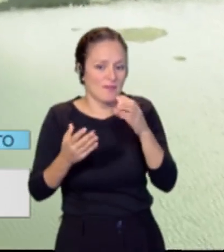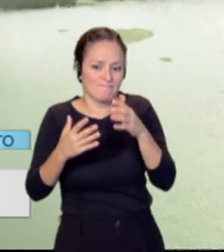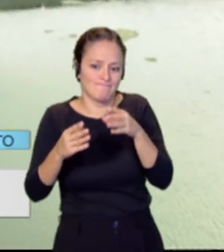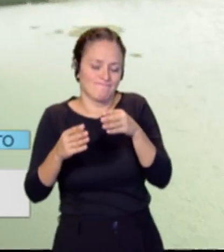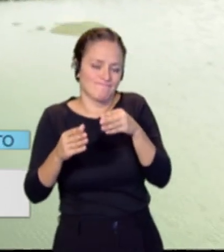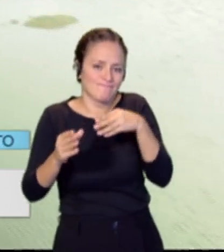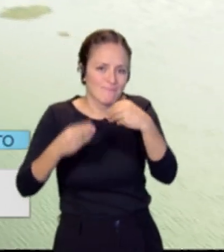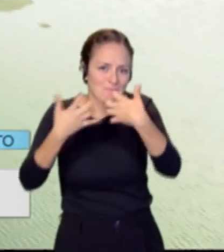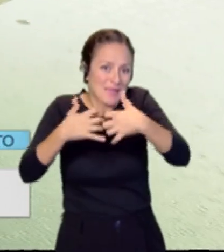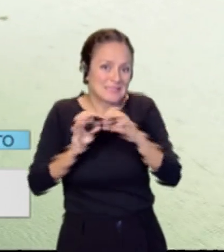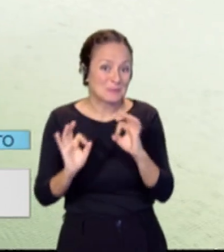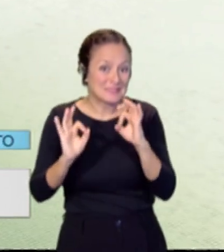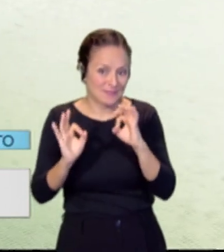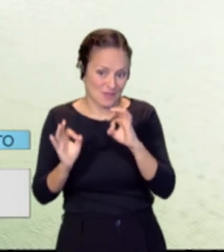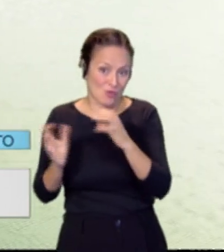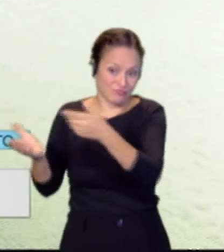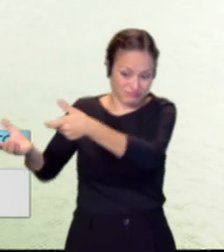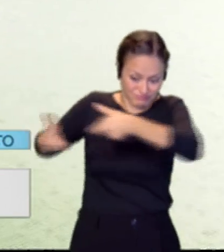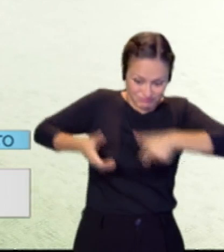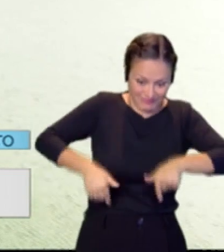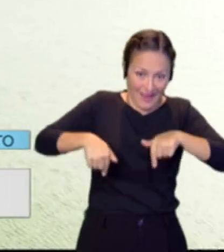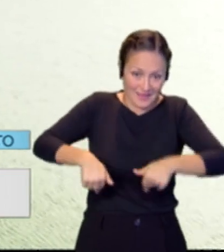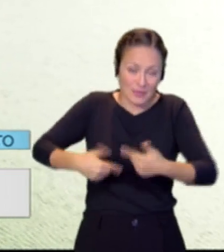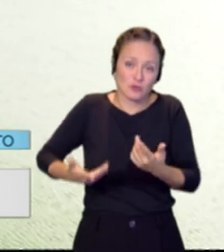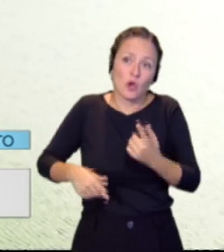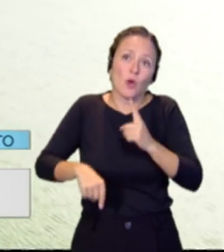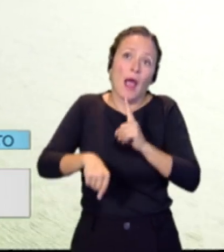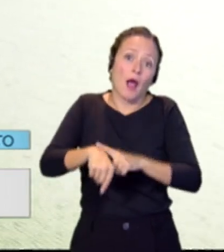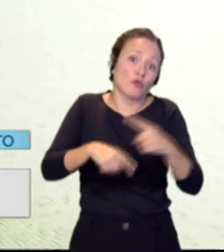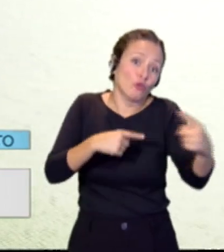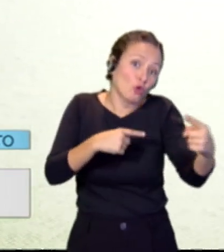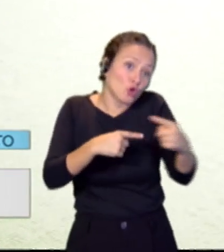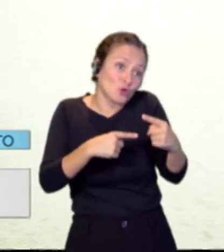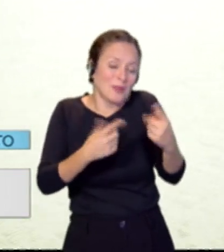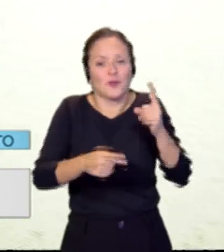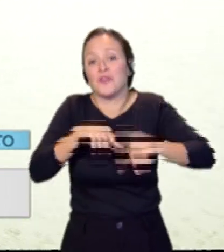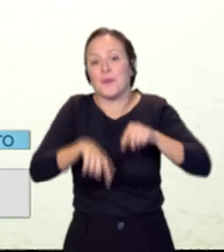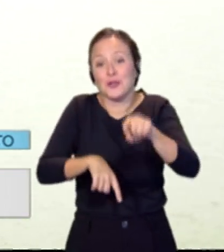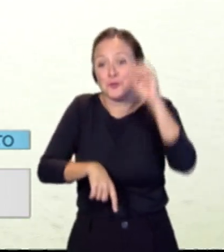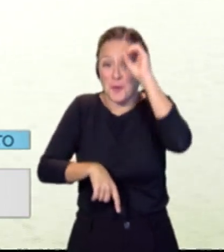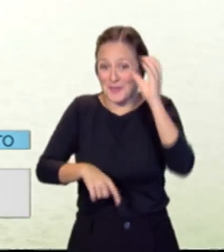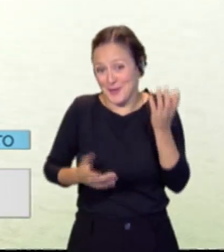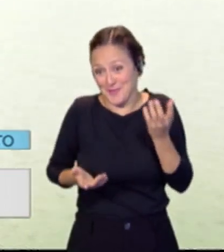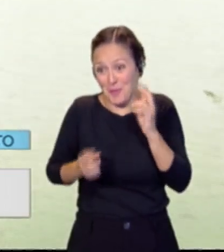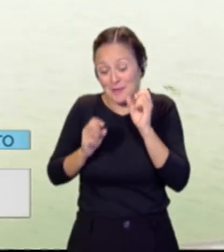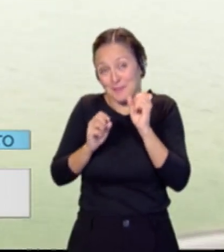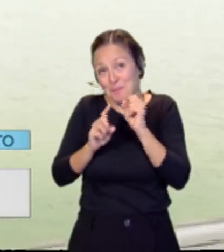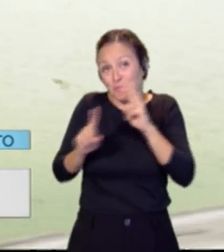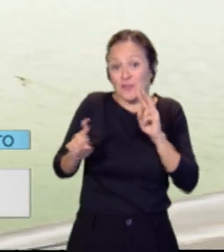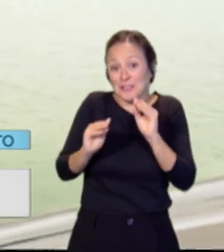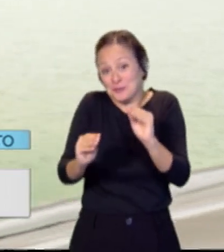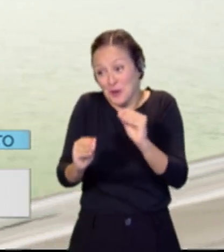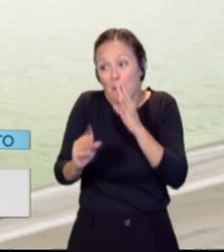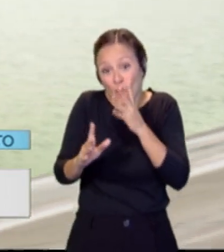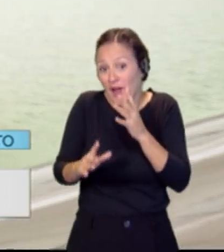y, bueno, es un corto plazo según se mire, porque la gente está muy preocupada por los niveles de los embalses, claro. Hablamos